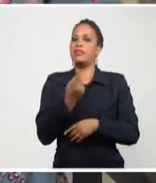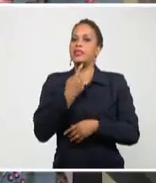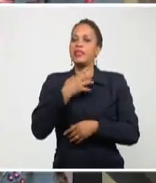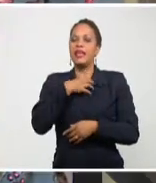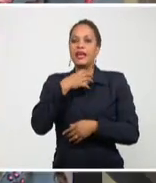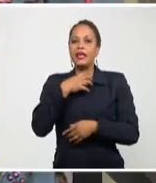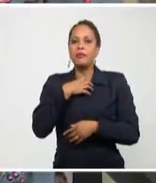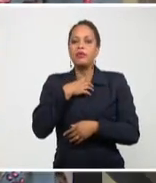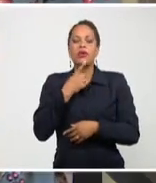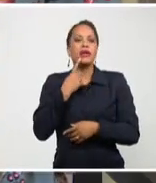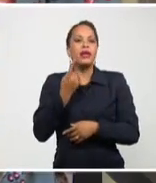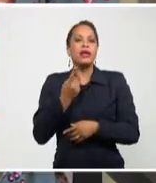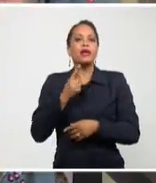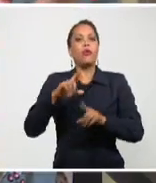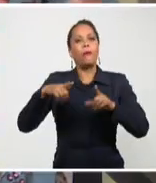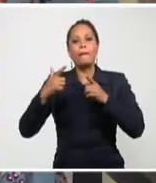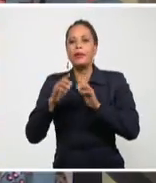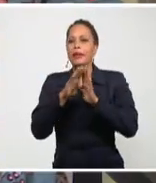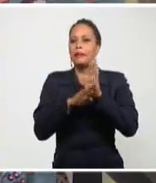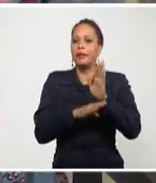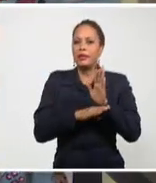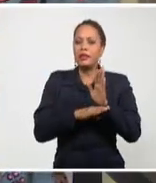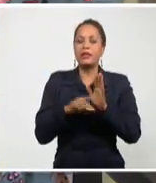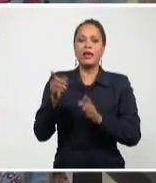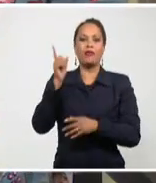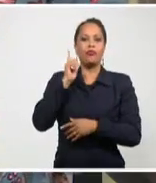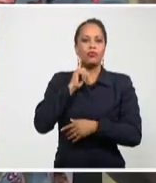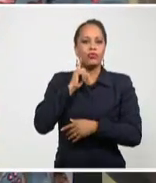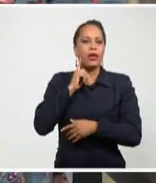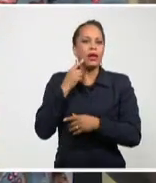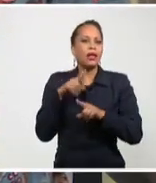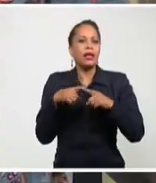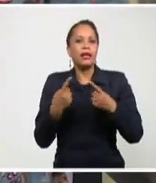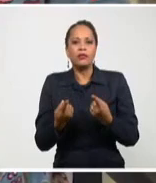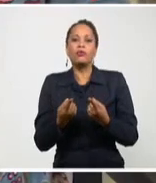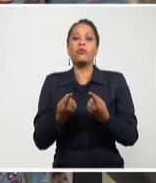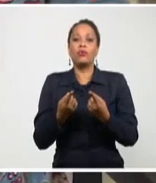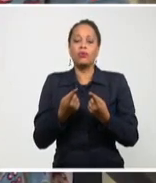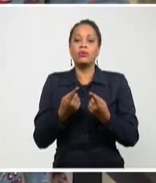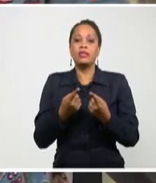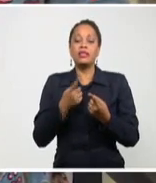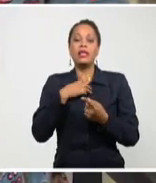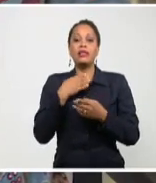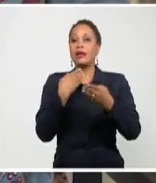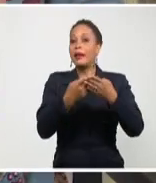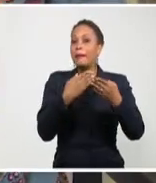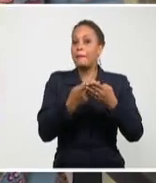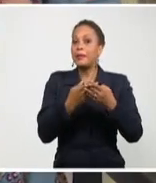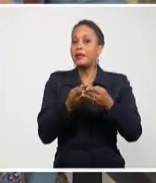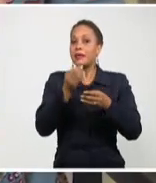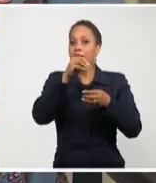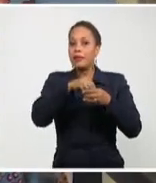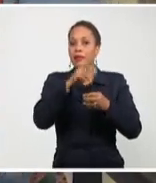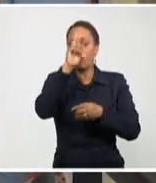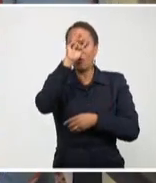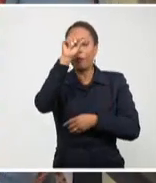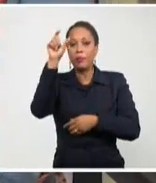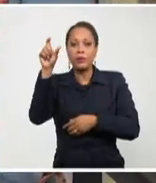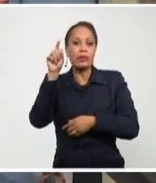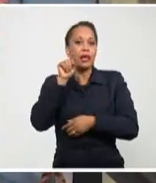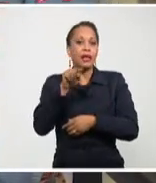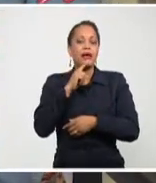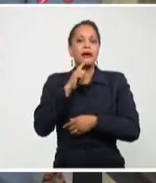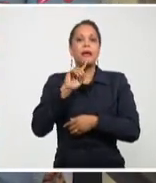humildes a la hora de escuchar y hacer. Toca también a las instituciones hospitalarias perfeccionar el